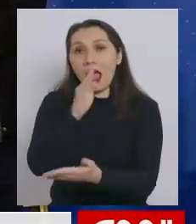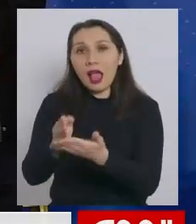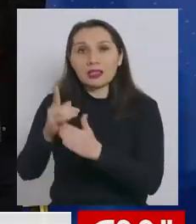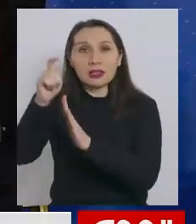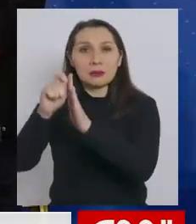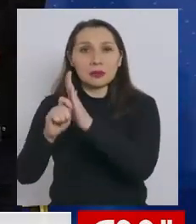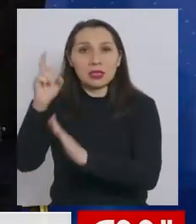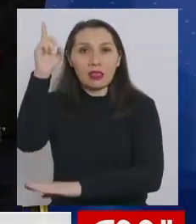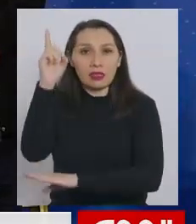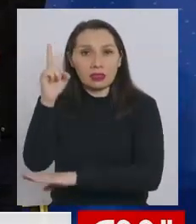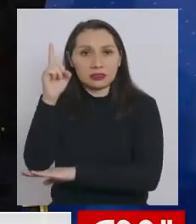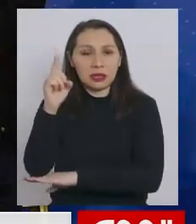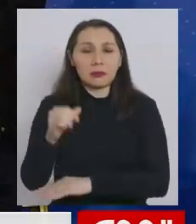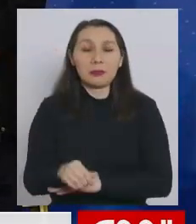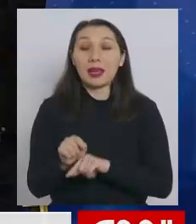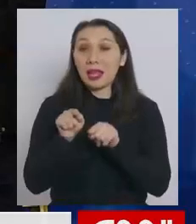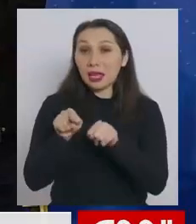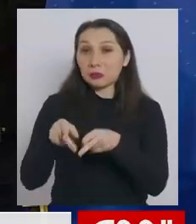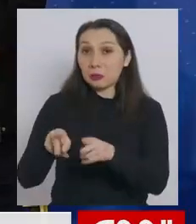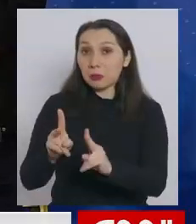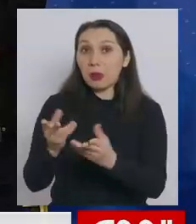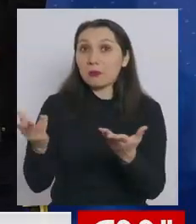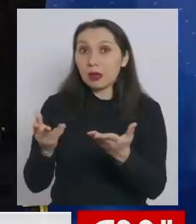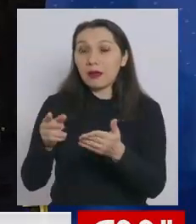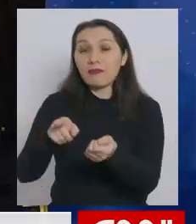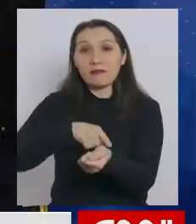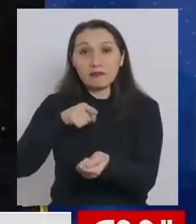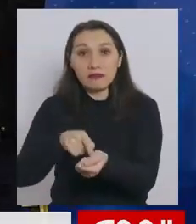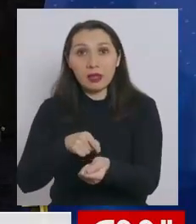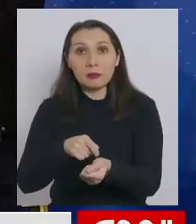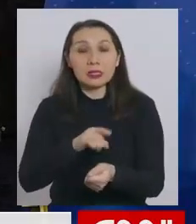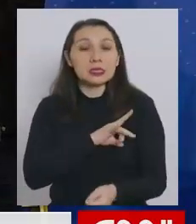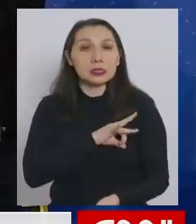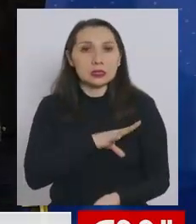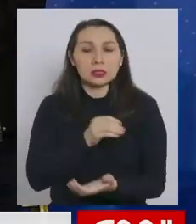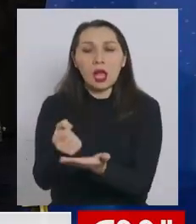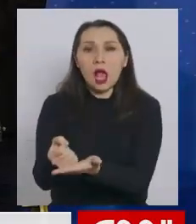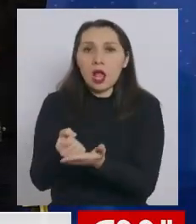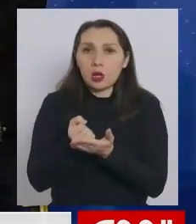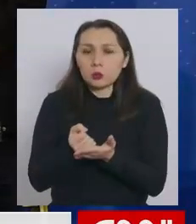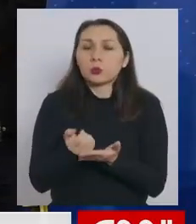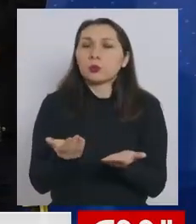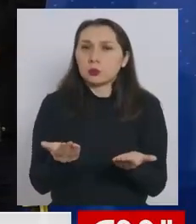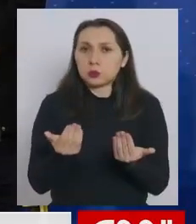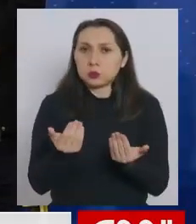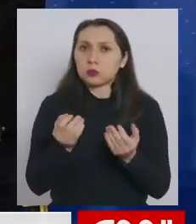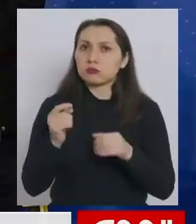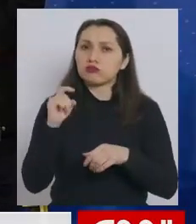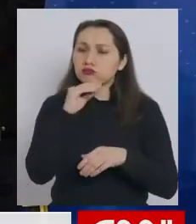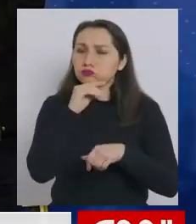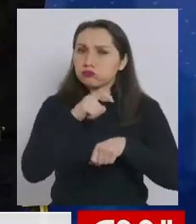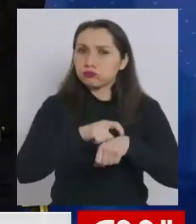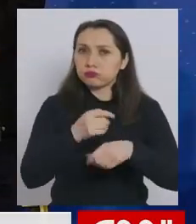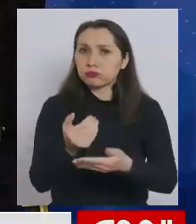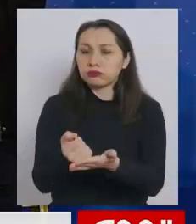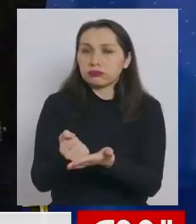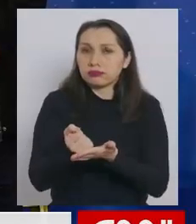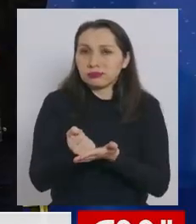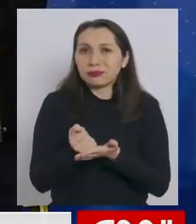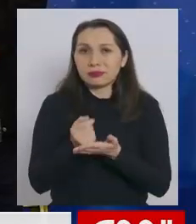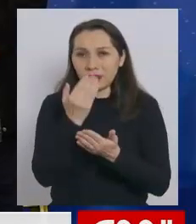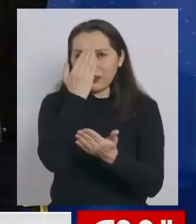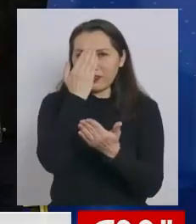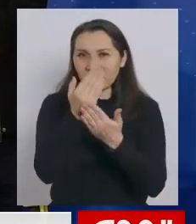el mes de diciembre. Y eso va a permitir a las familias chilenas tener una ayuda necesaria, oportuna, para